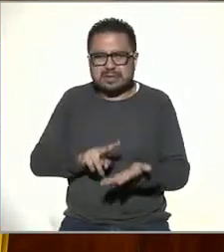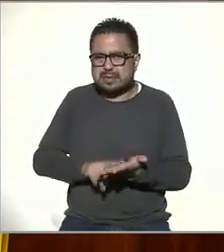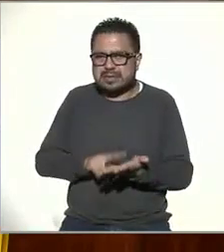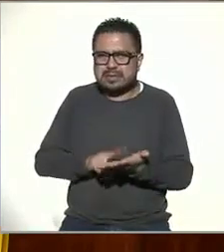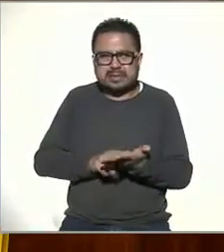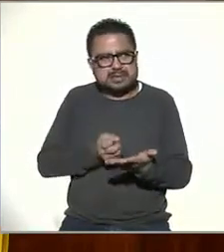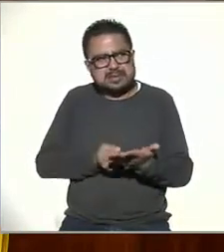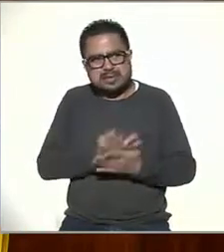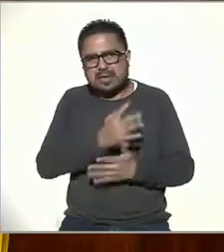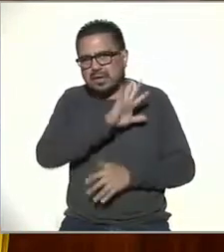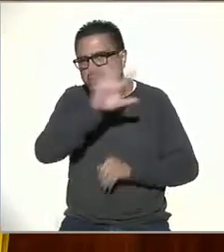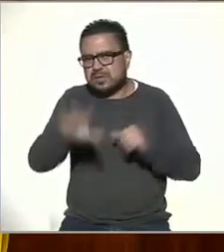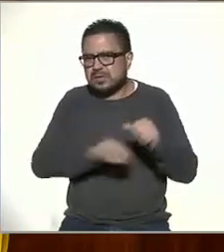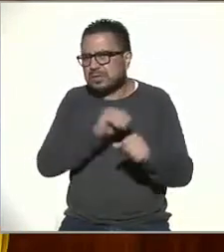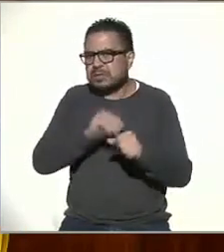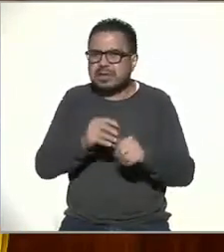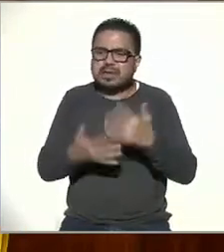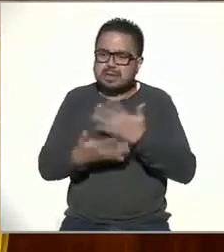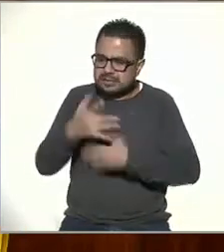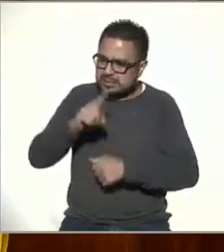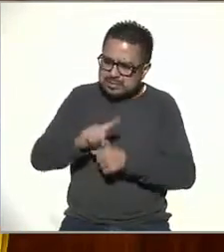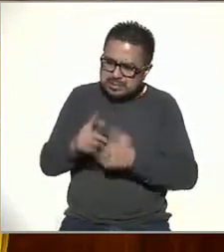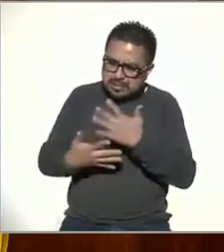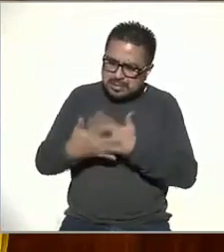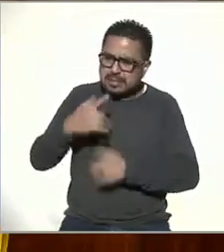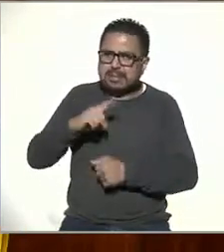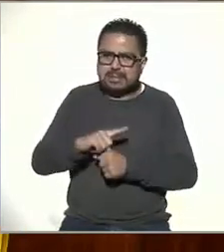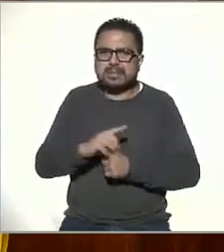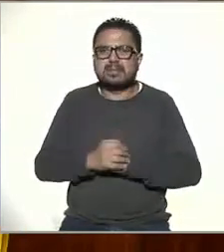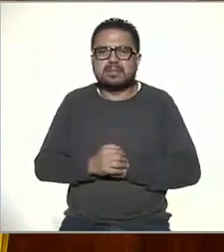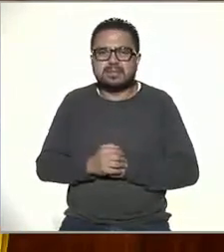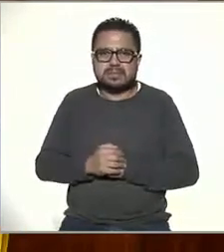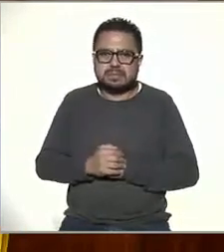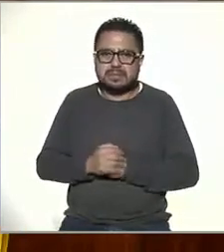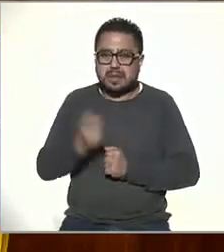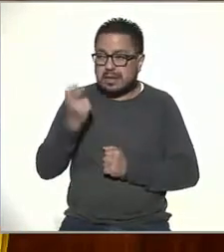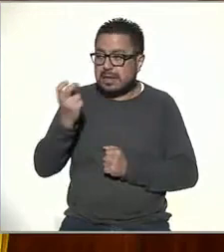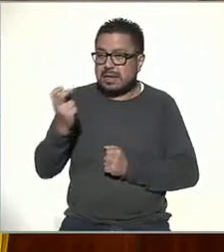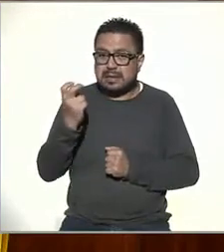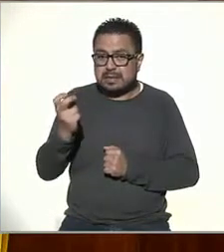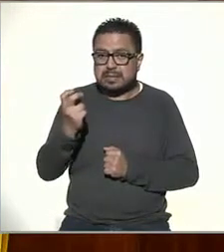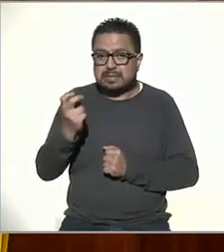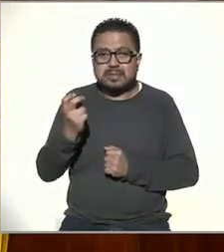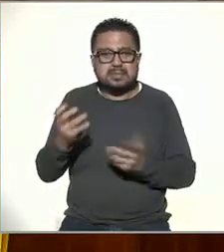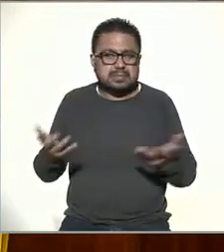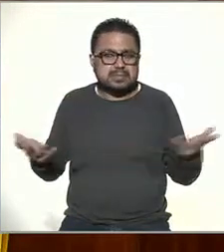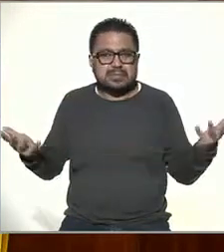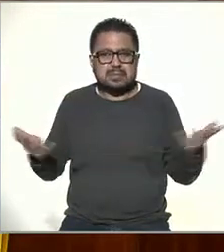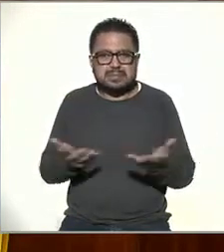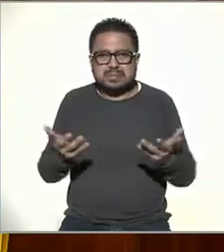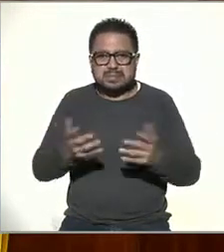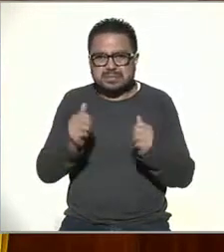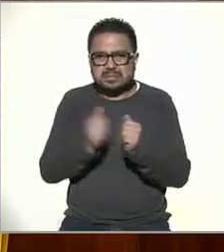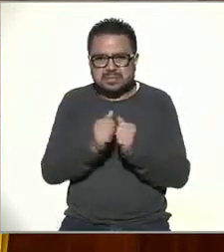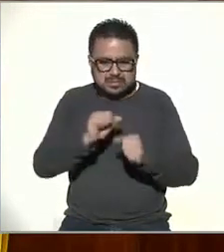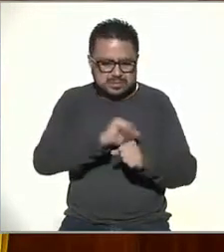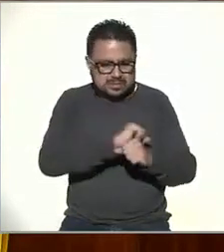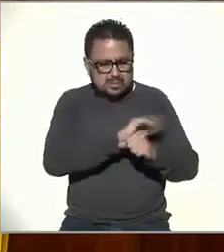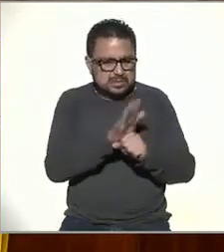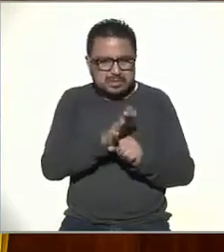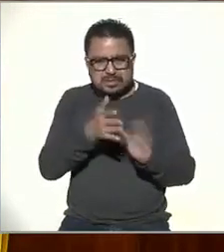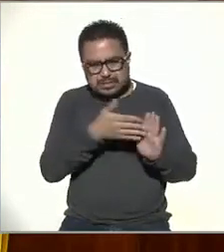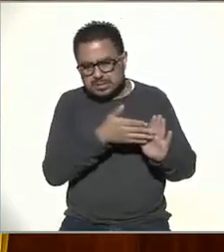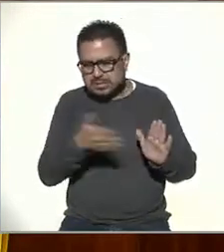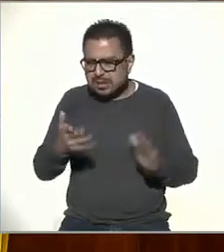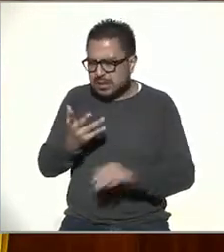sacamos cada 15 días. Ahí hemos hecho, durante la pandemia se hicieron algunas